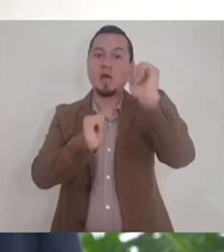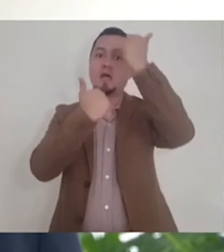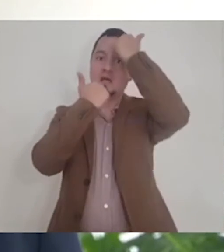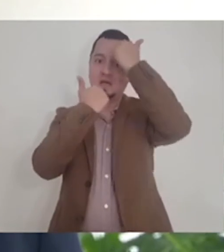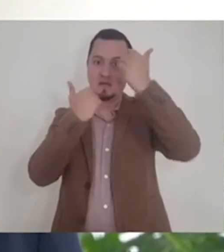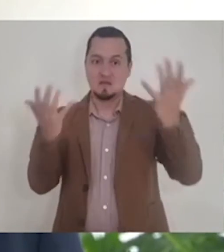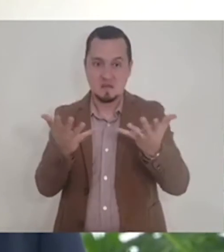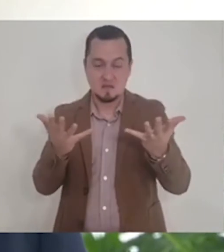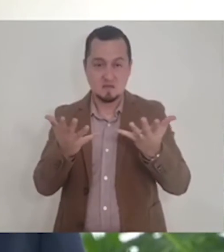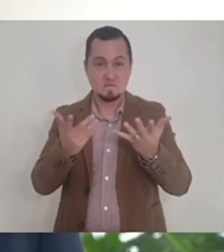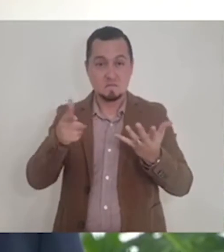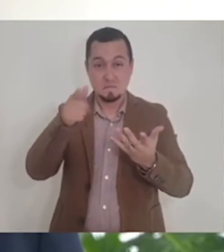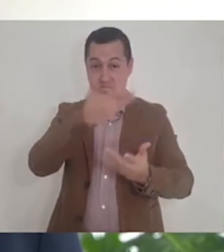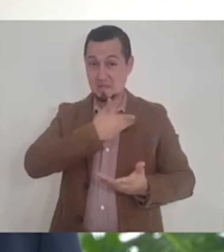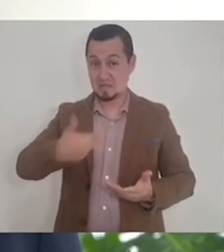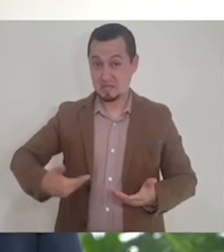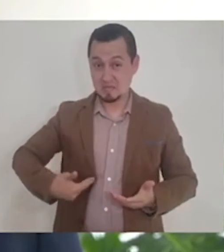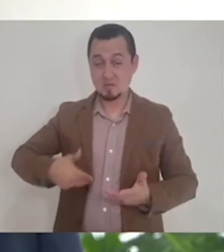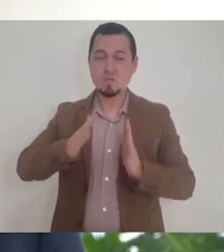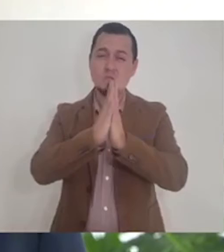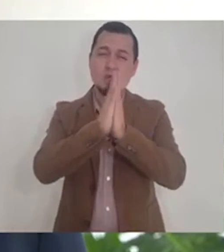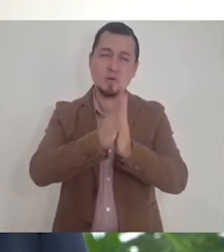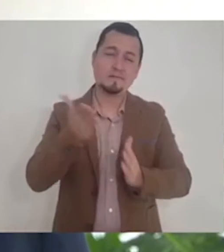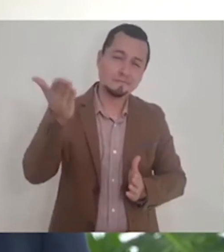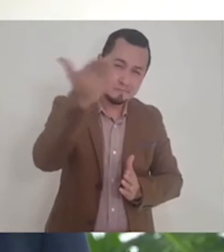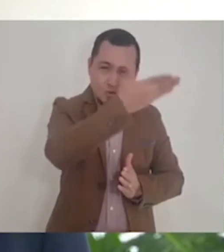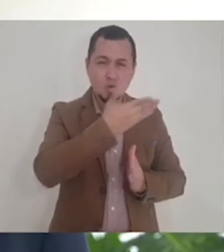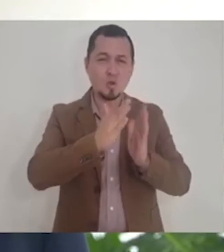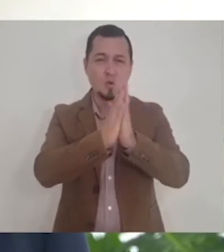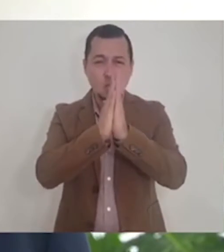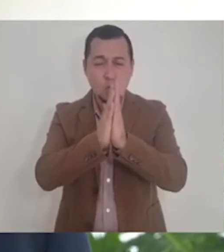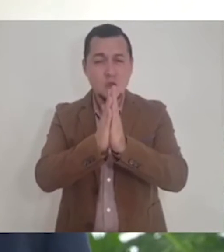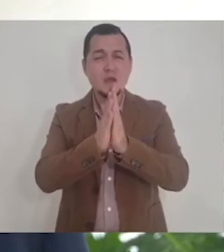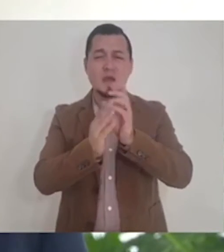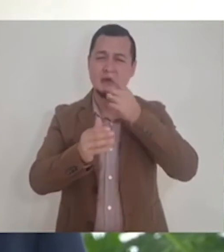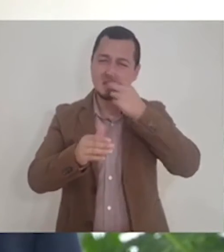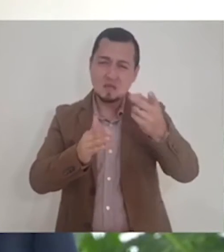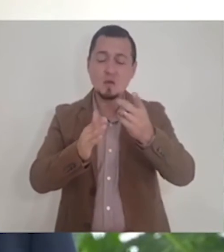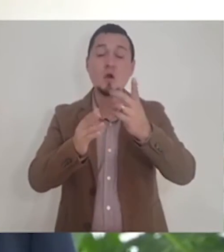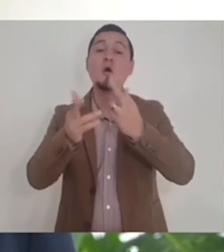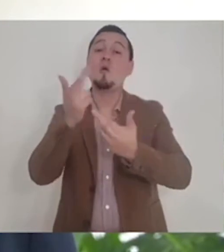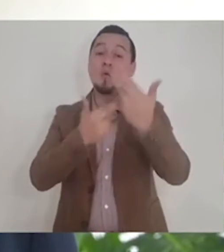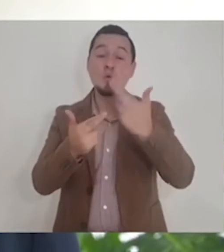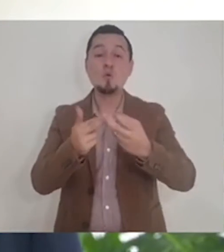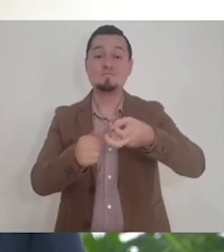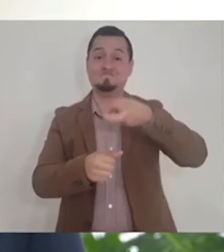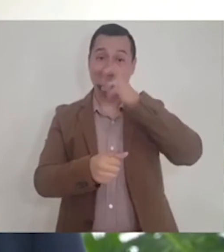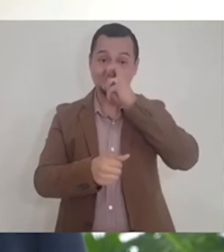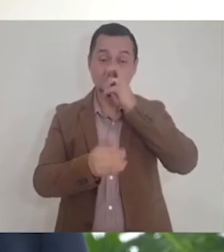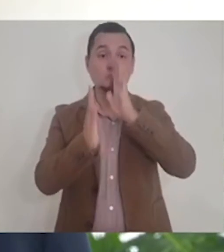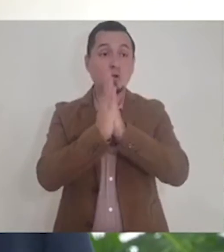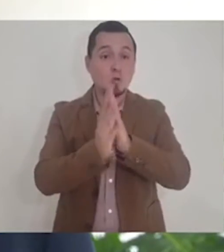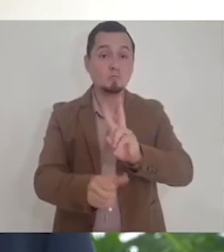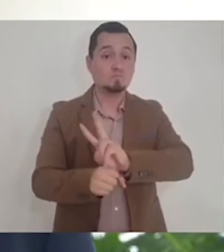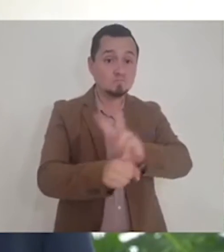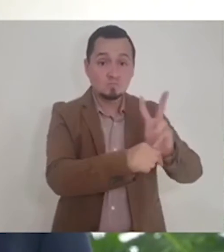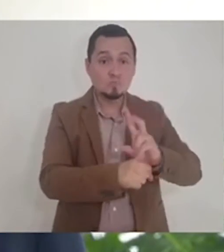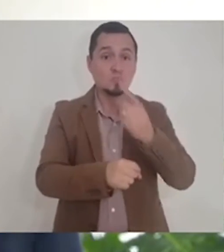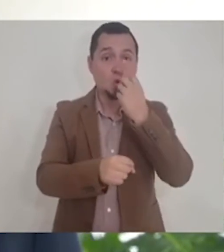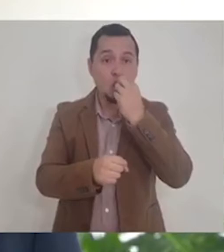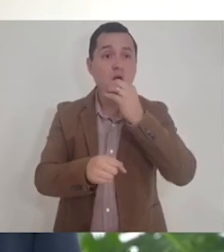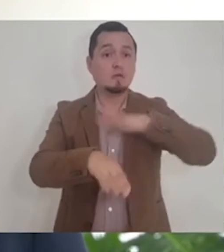con toda claridad que vuelvan a aplicarse a fondo en la vigilancia de los protocolos de seguridad de las distintas actividades económicas en nuestro Estado.